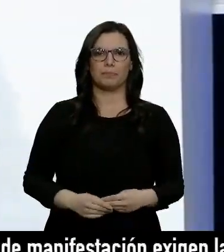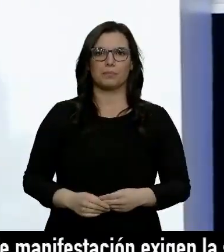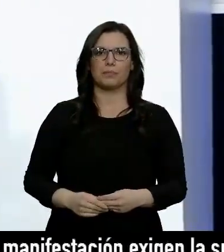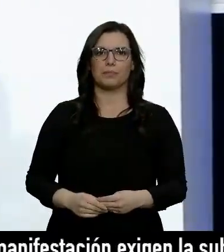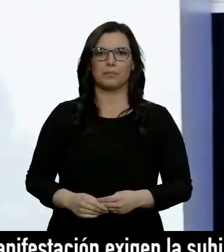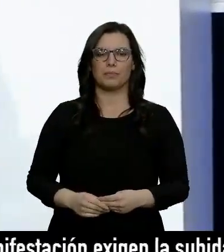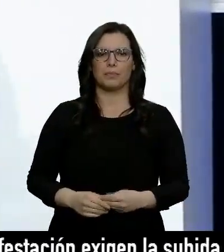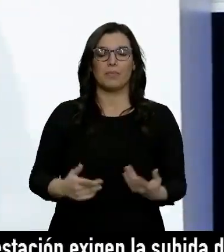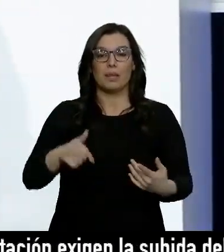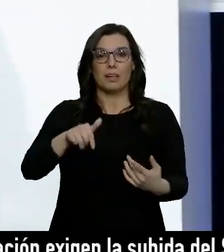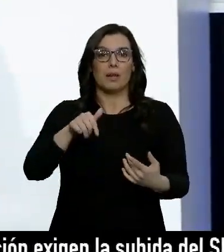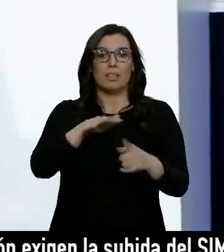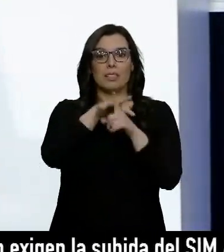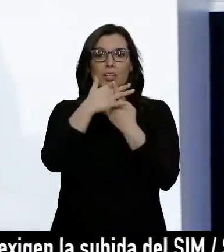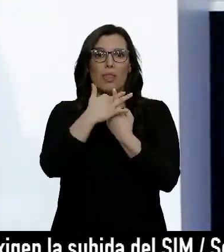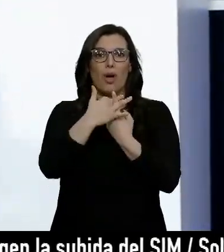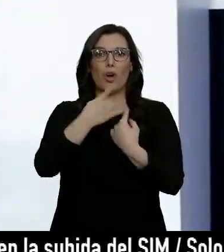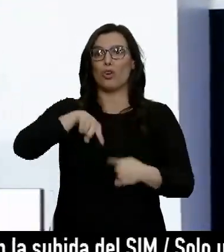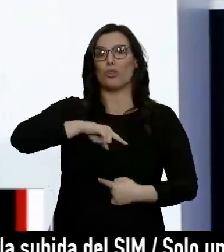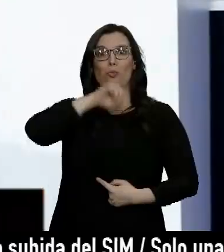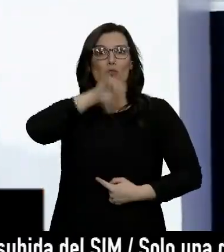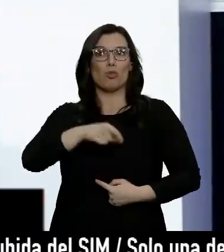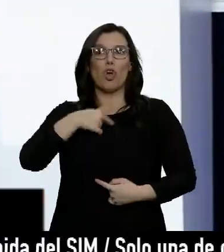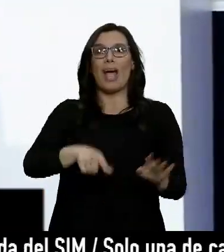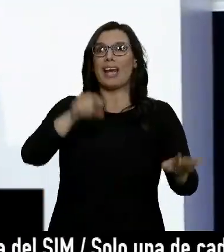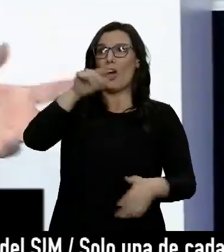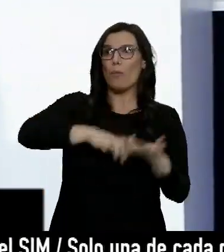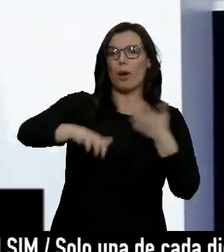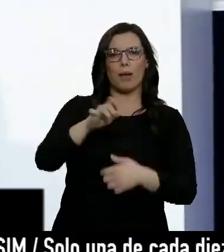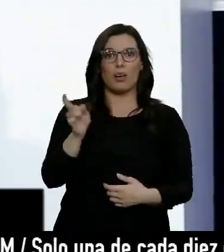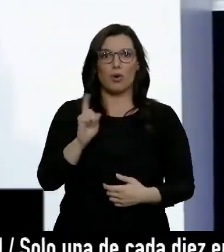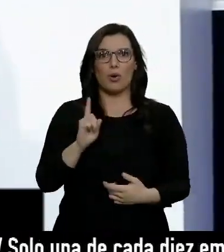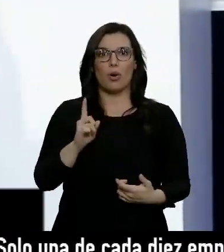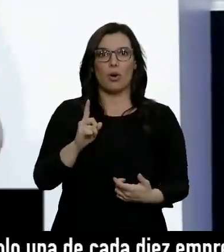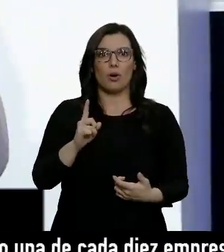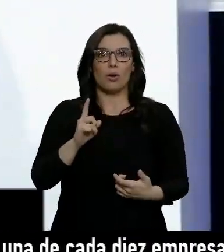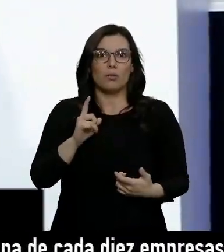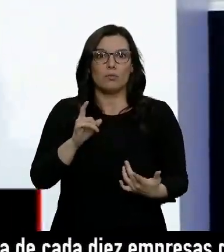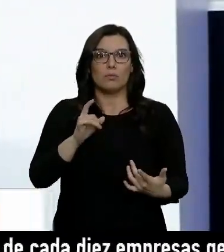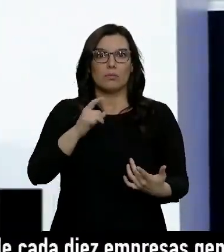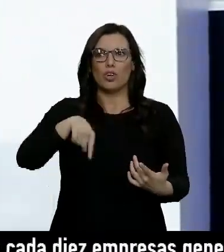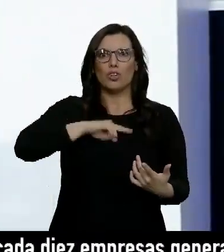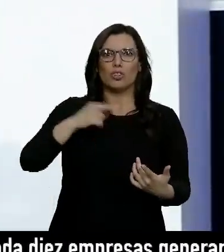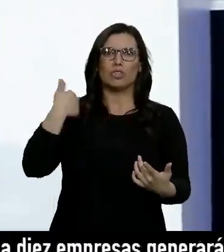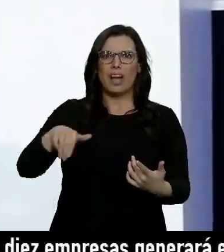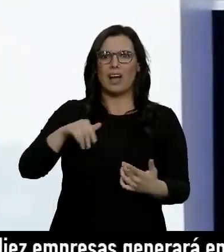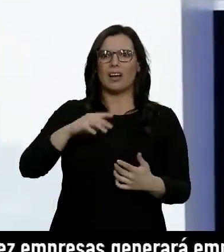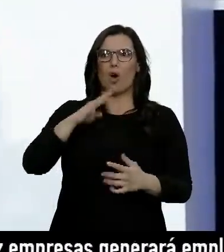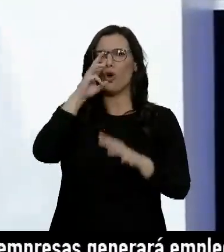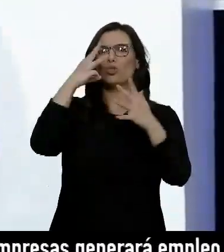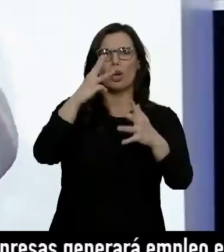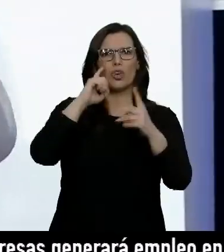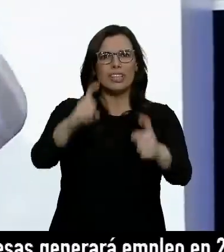No estamos en esta situación por gusto, no hemos elegido esta polémica, ni hemos elegido este tiempo que llevamos intentando estas dos legislaturas.